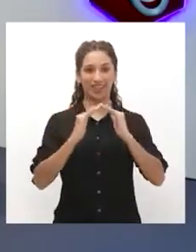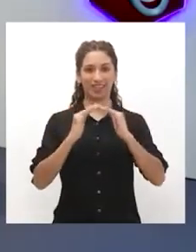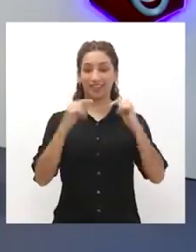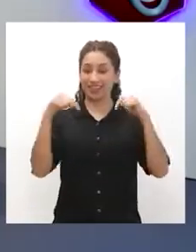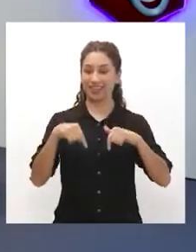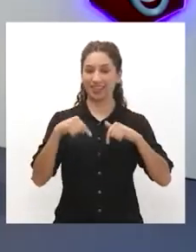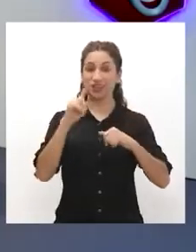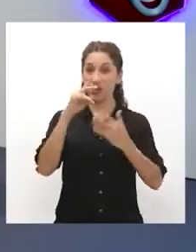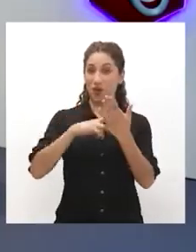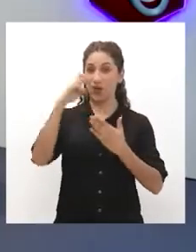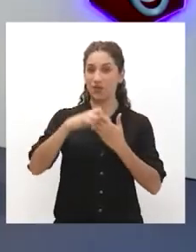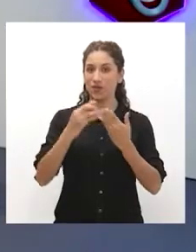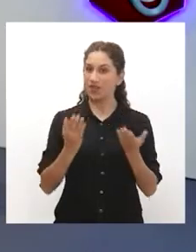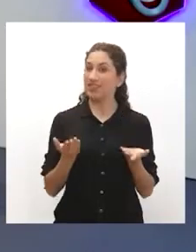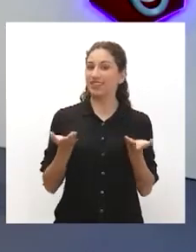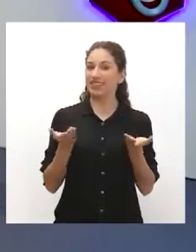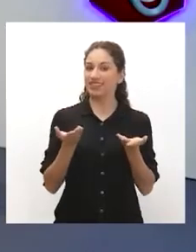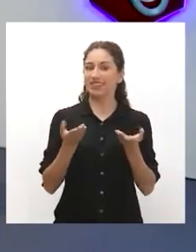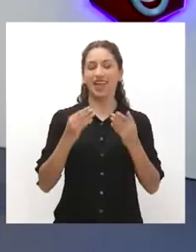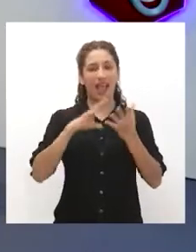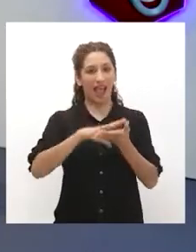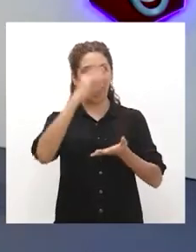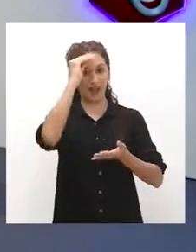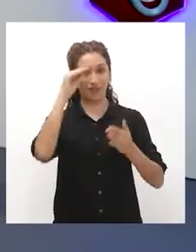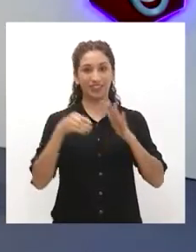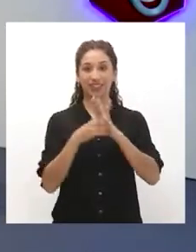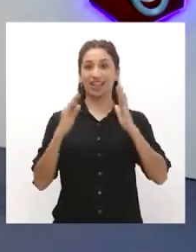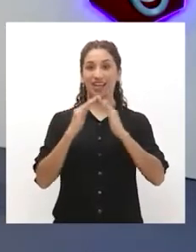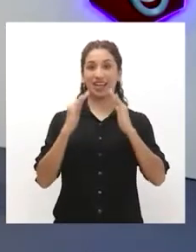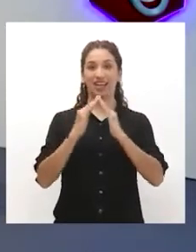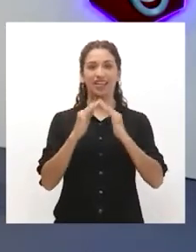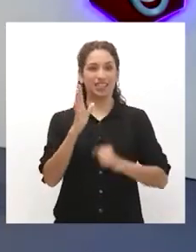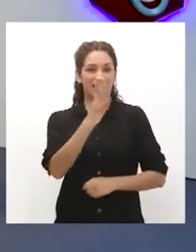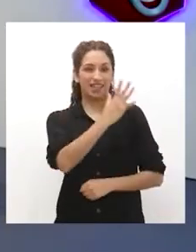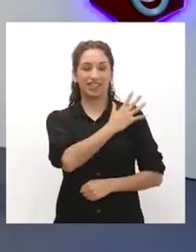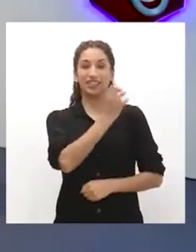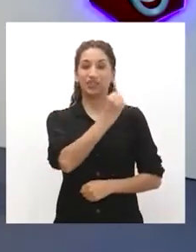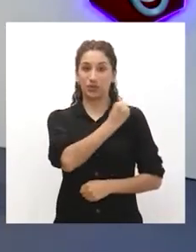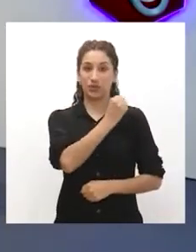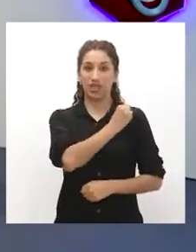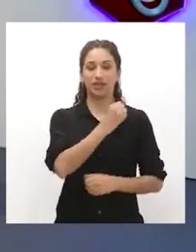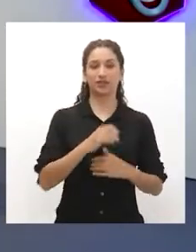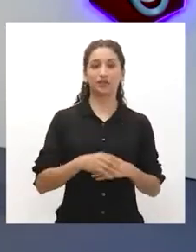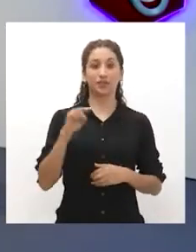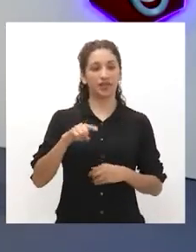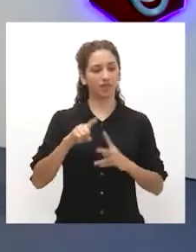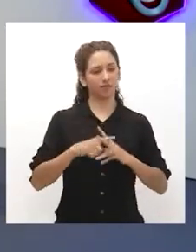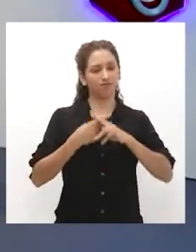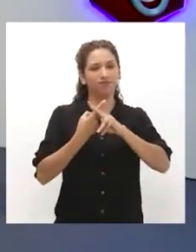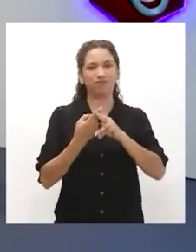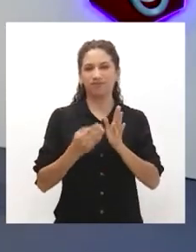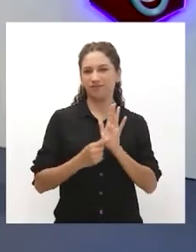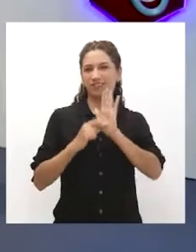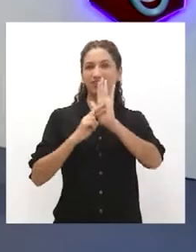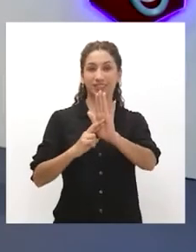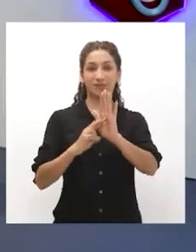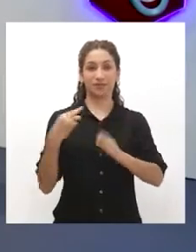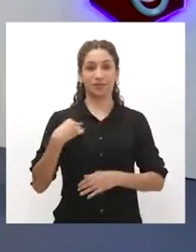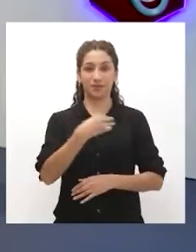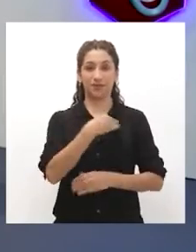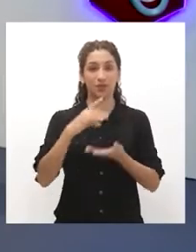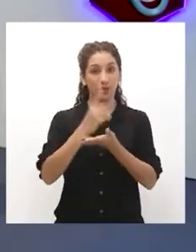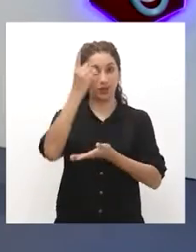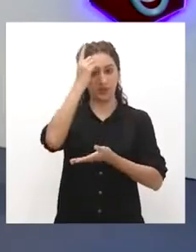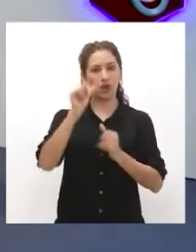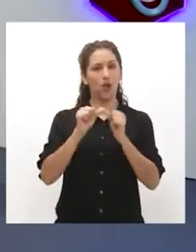casas. Esto es un programa más de Aprendo en Casa para Quinto de Secundaria. Una iniciativa del Ministerio de Educación para